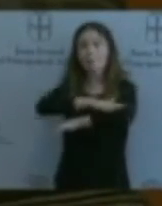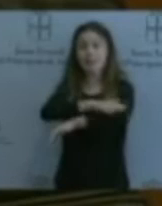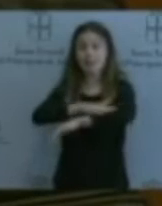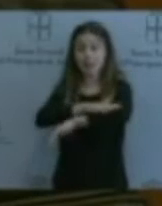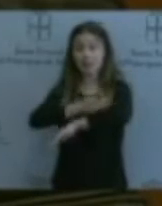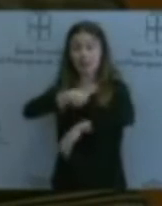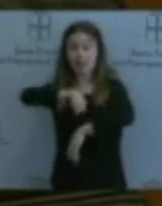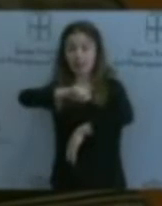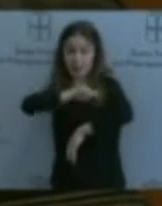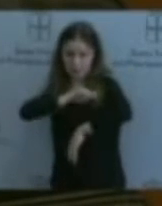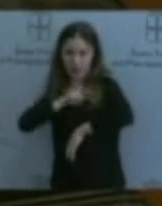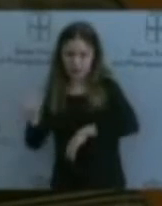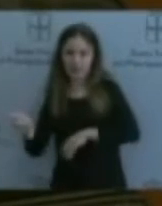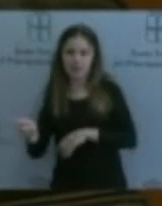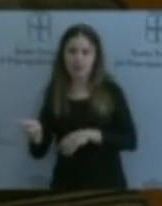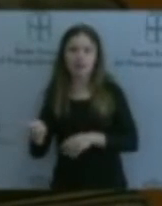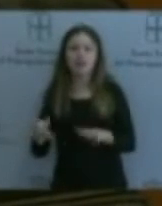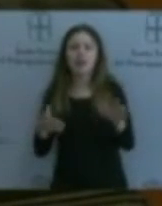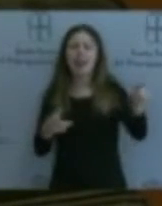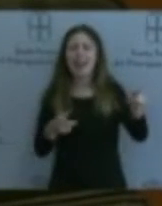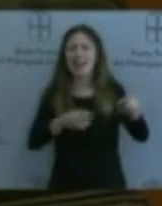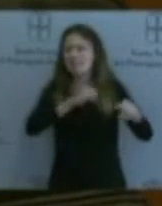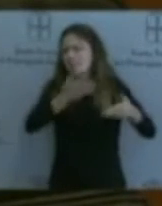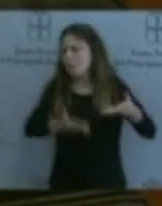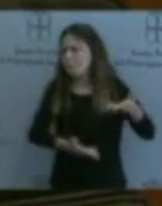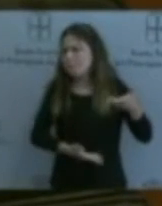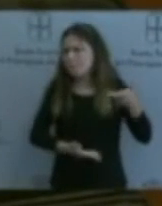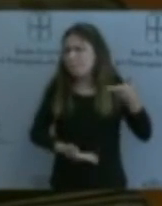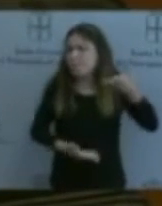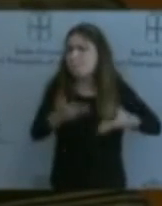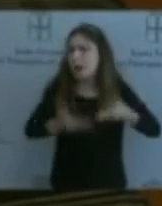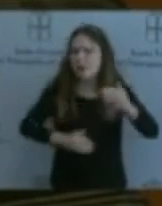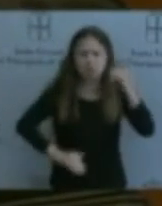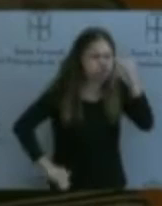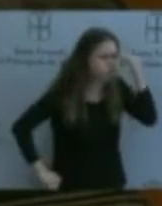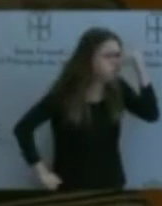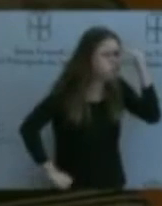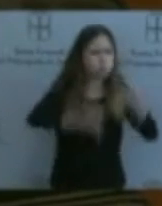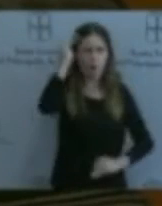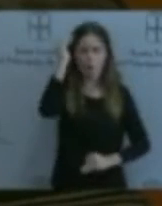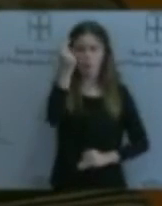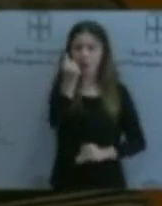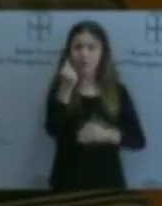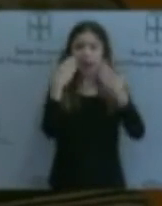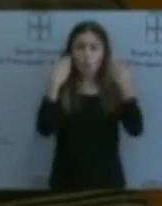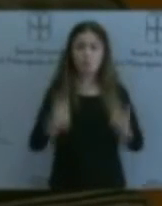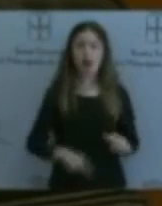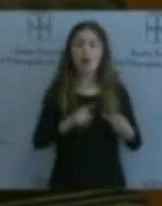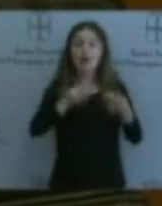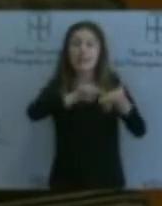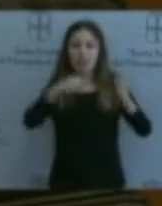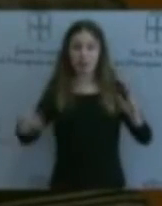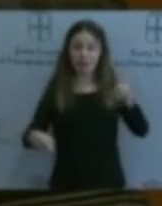altísimo valor en capital humano y tecnológico. Y ahí es donde nos choca bastante